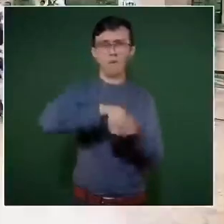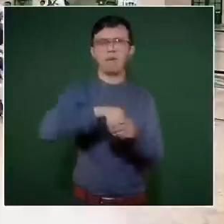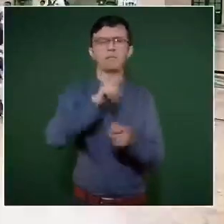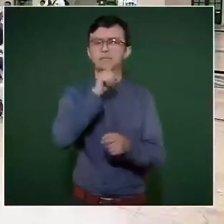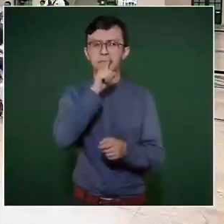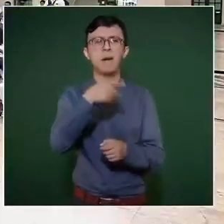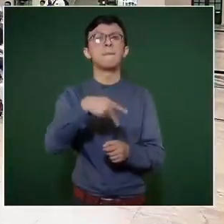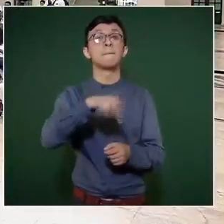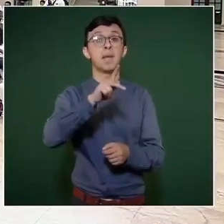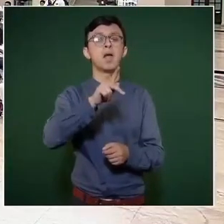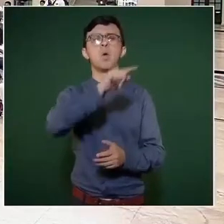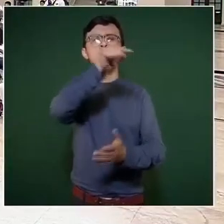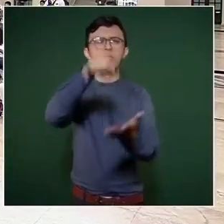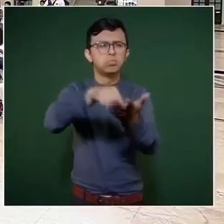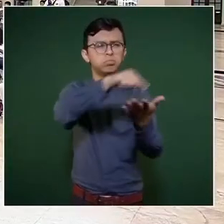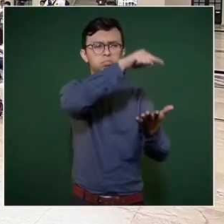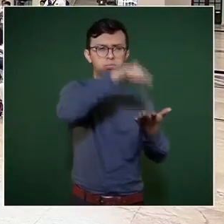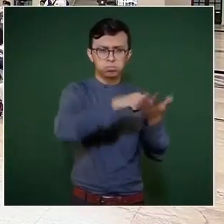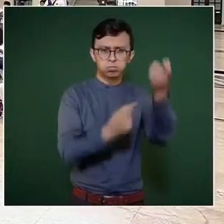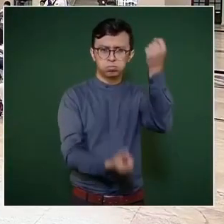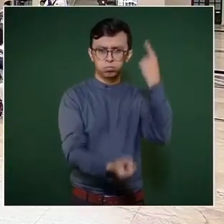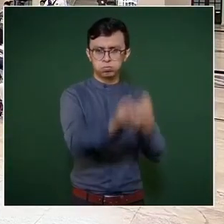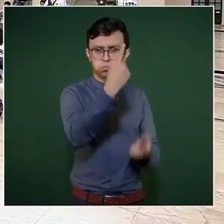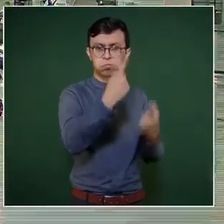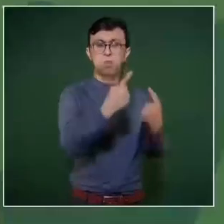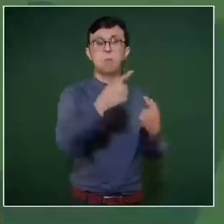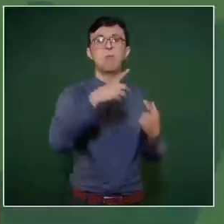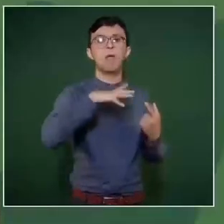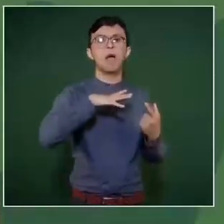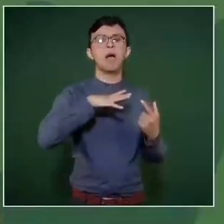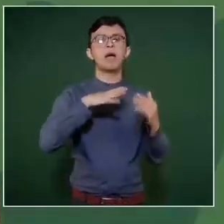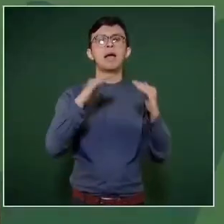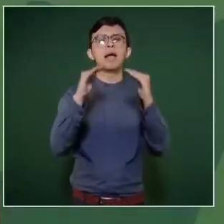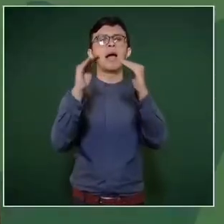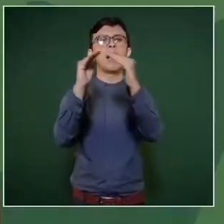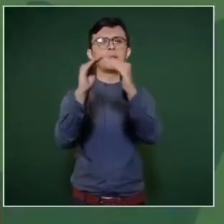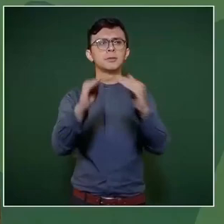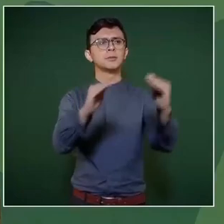pero en algunas zonas de poner en las casas